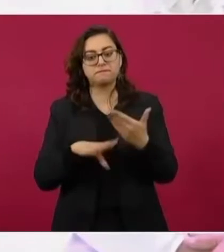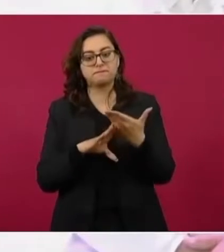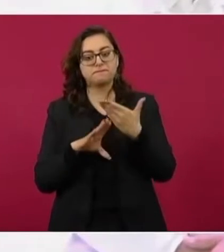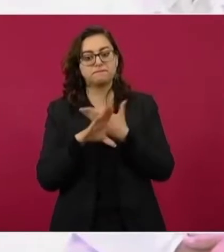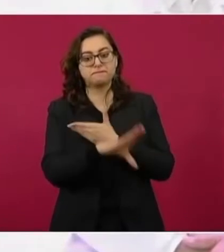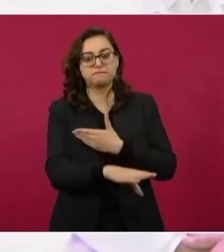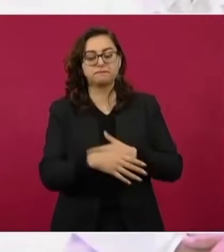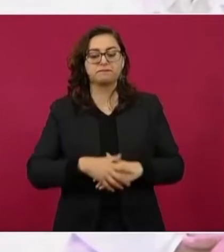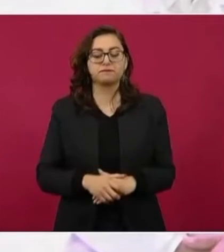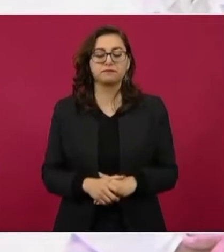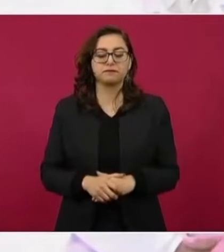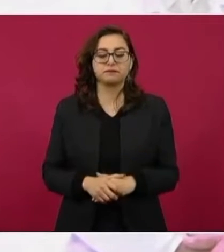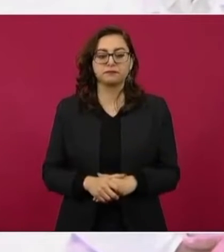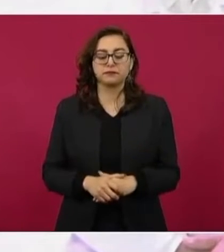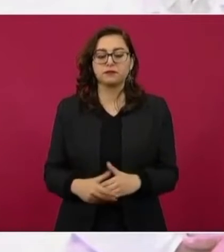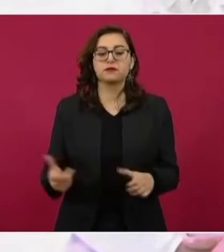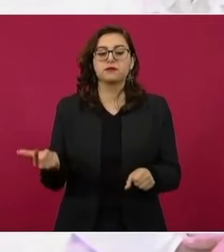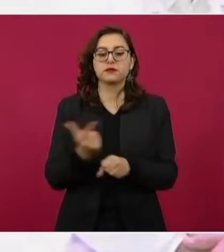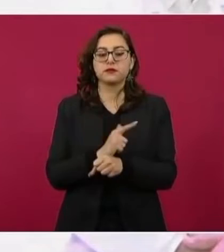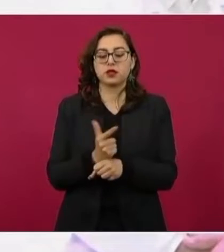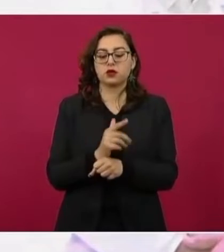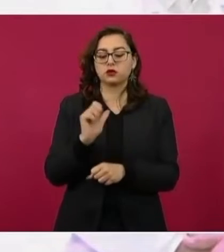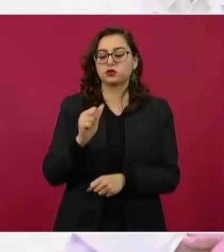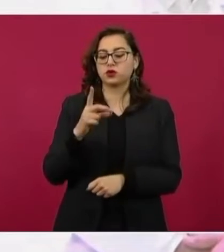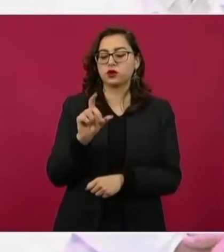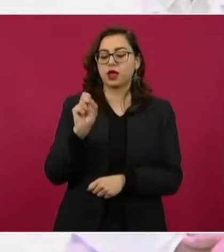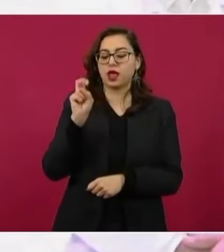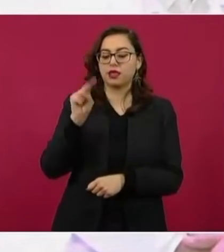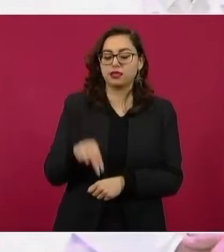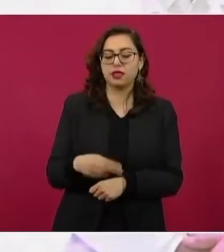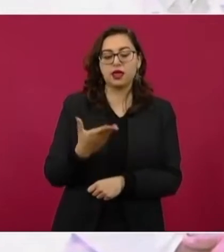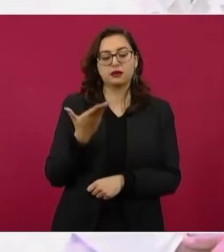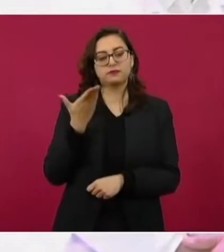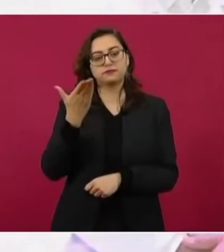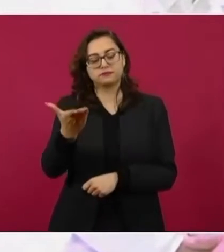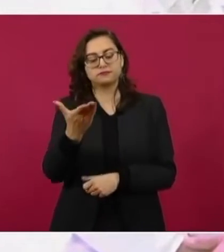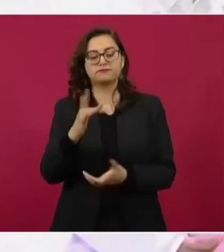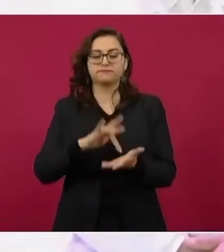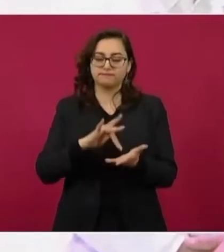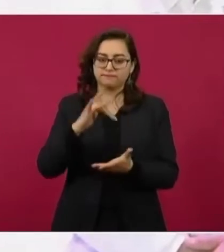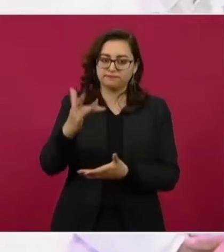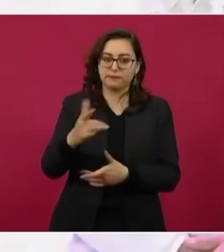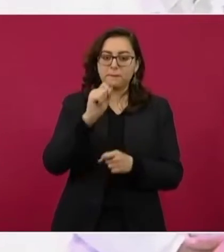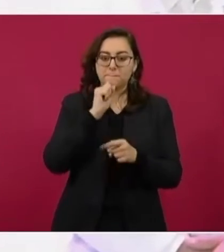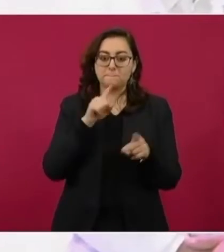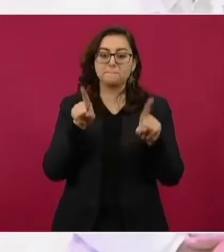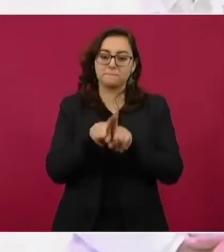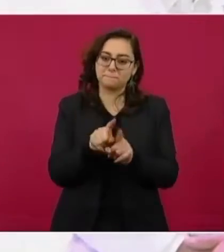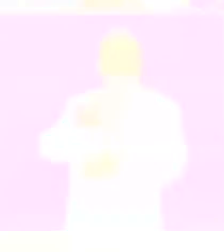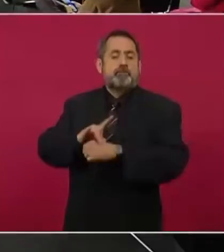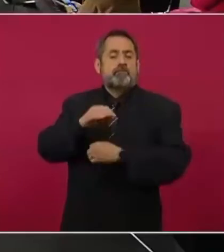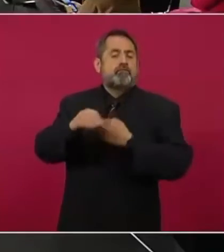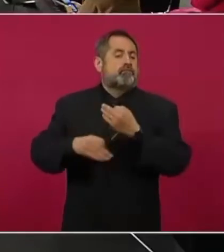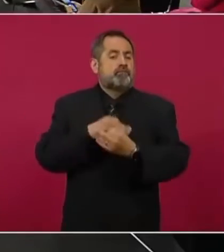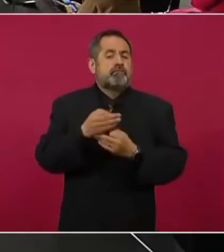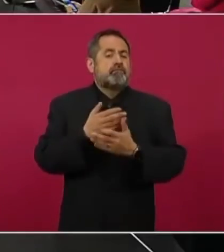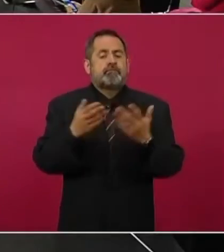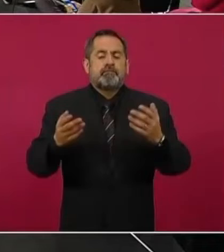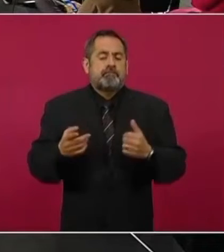Agradezco al licenciado Adán Augusto López Hernández, un abrazo muy cariñoso desde Chiapas.